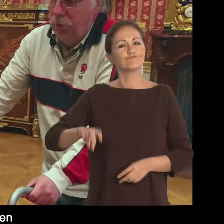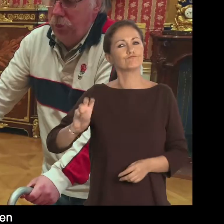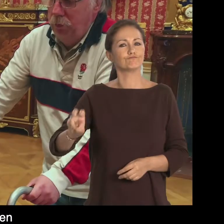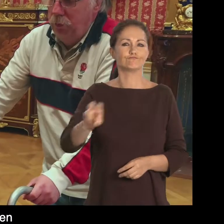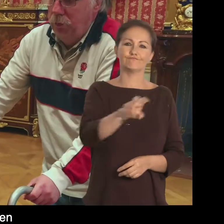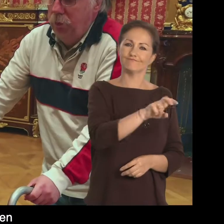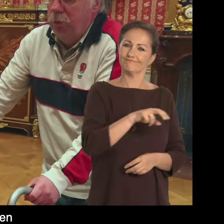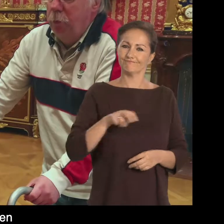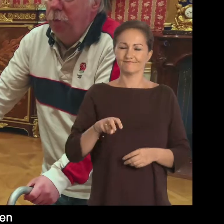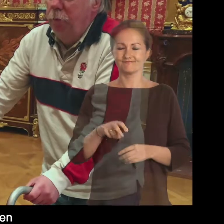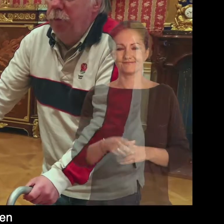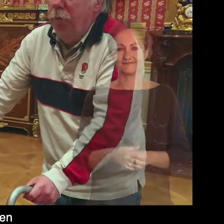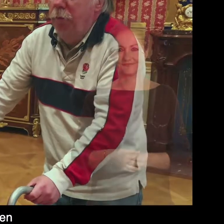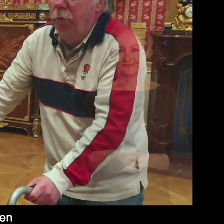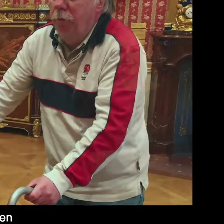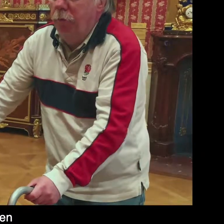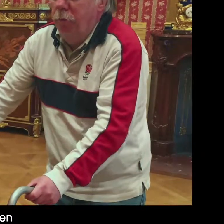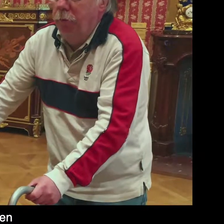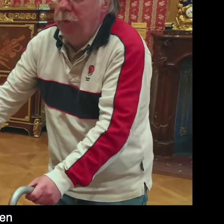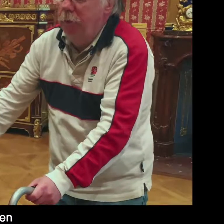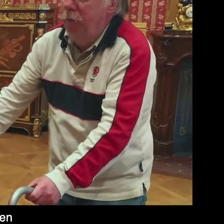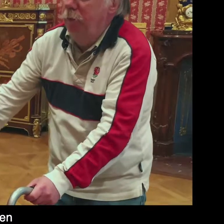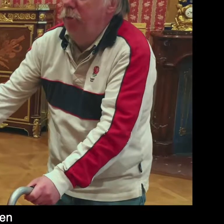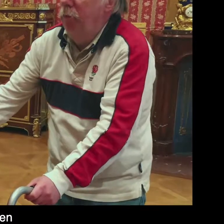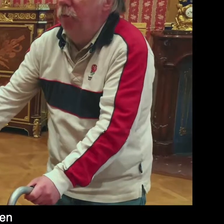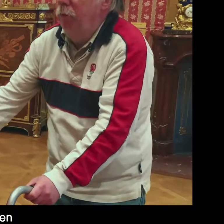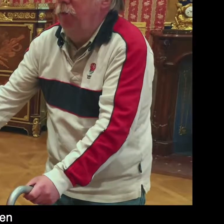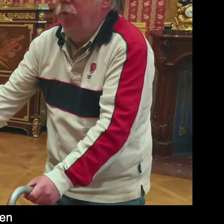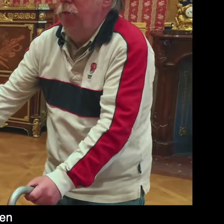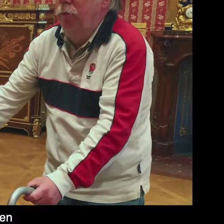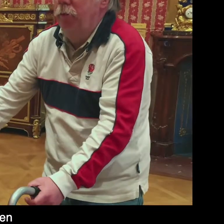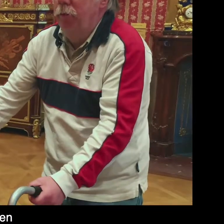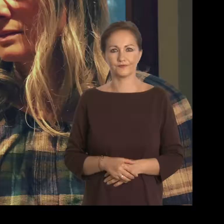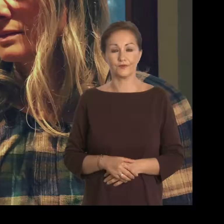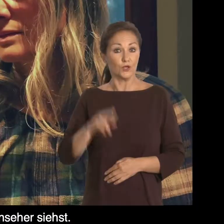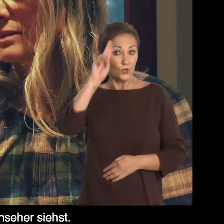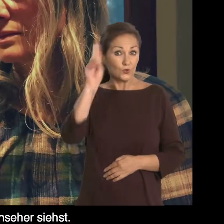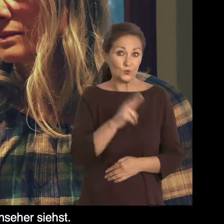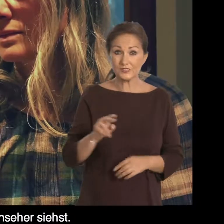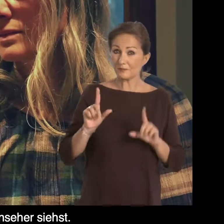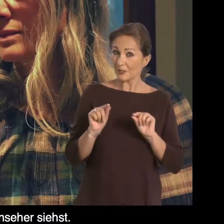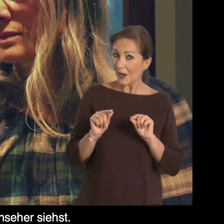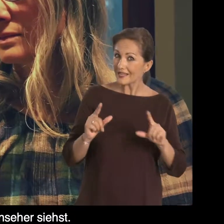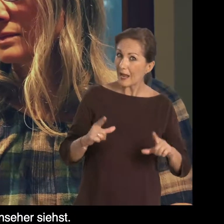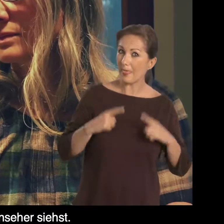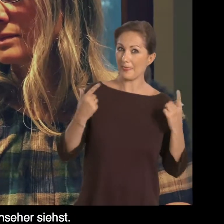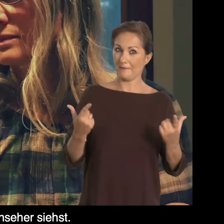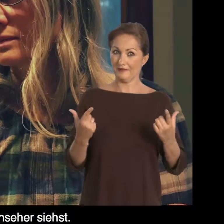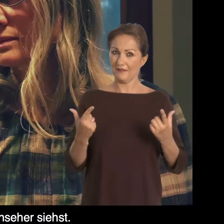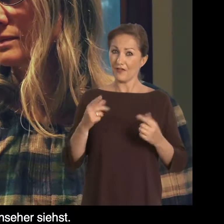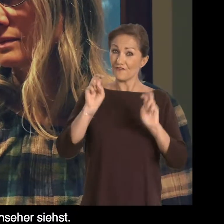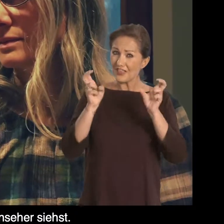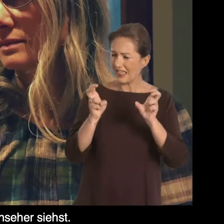no se preocupen por poder entender lo que está pasando. La cultura es la vida,